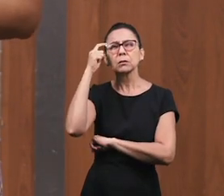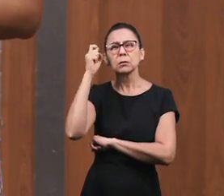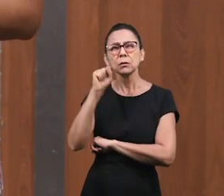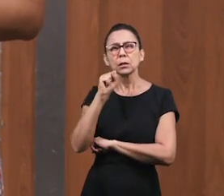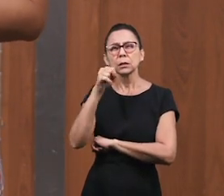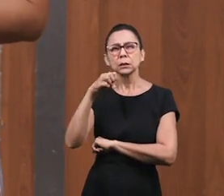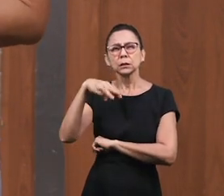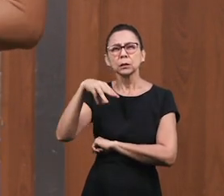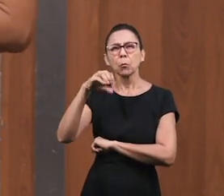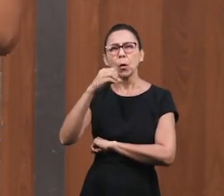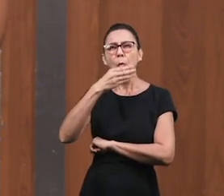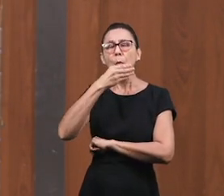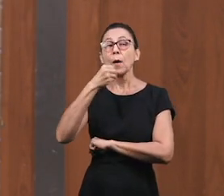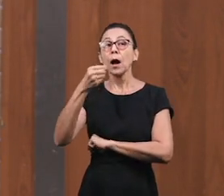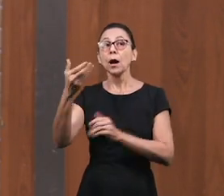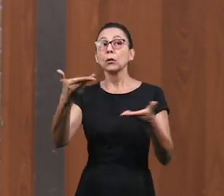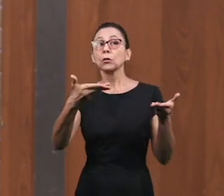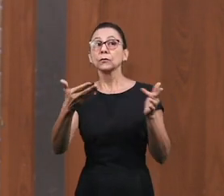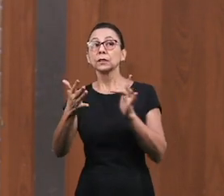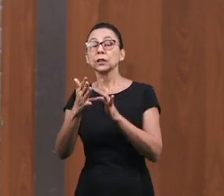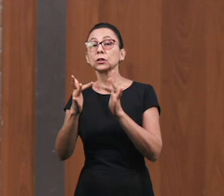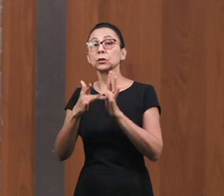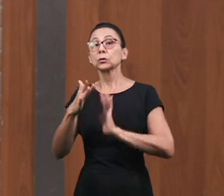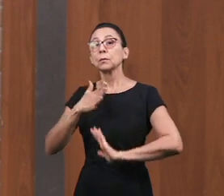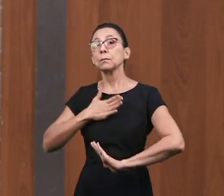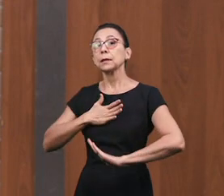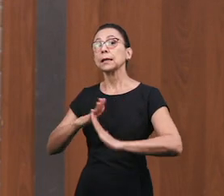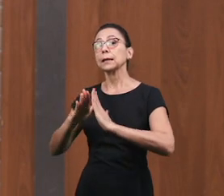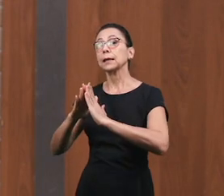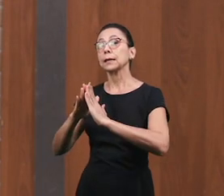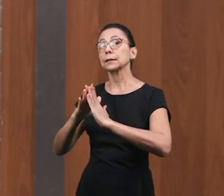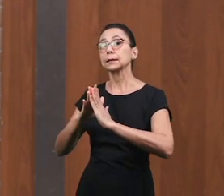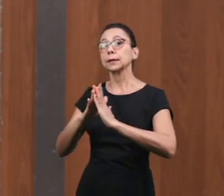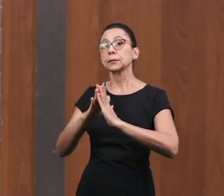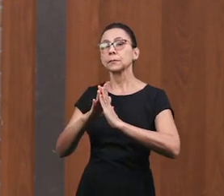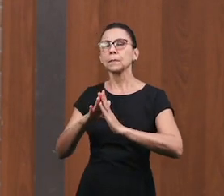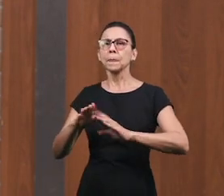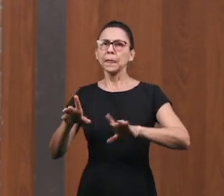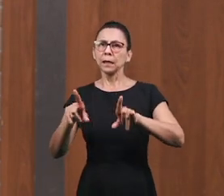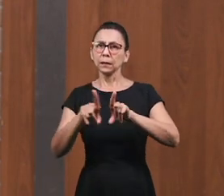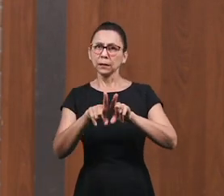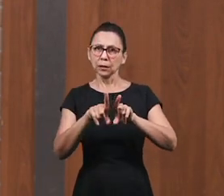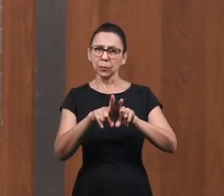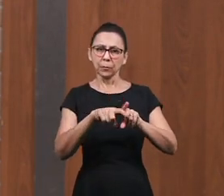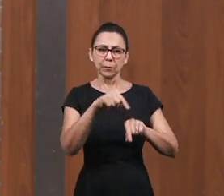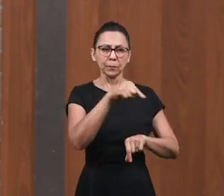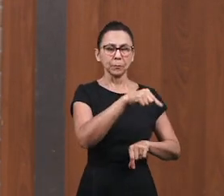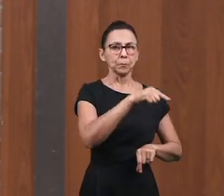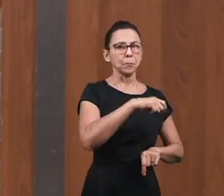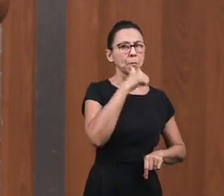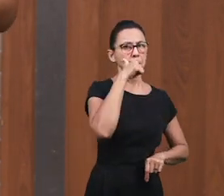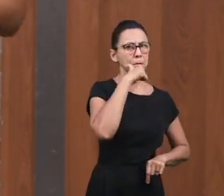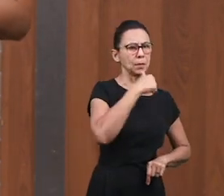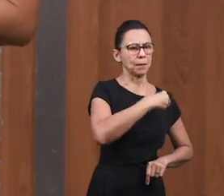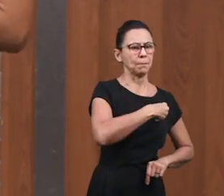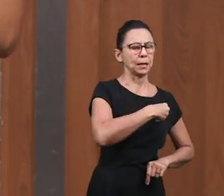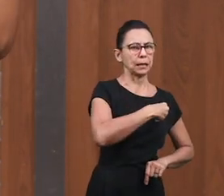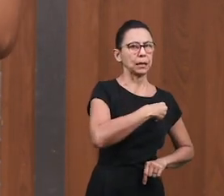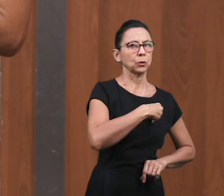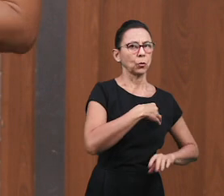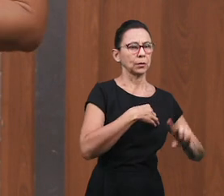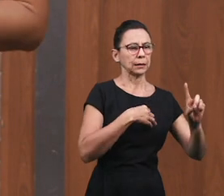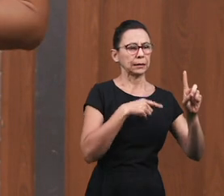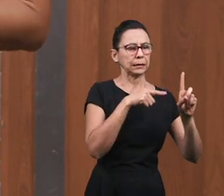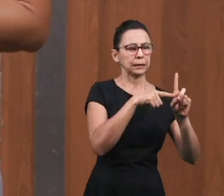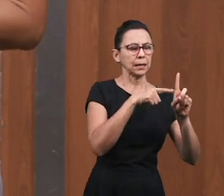Jesús a la casa de él Y la Biblia cuenta Que una mujer pecadora Sabiendo